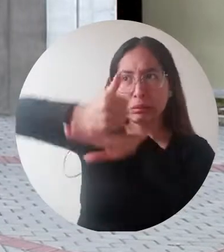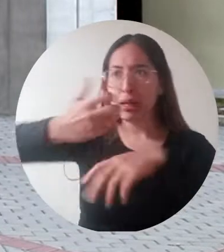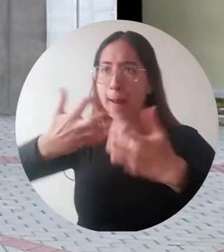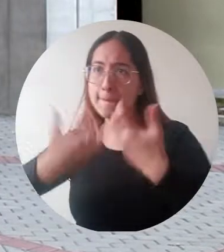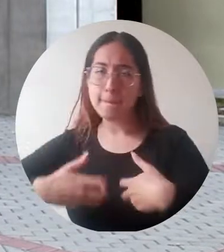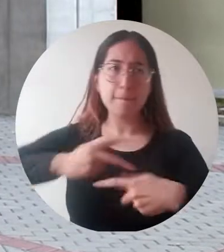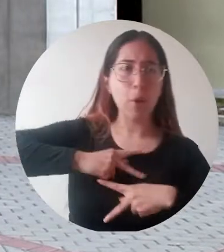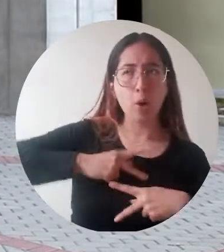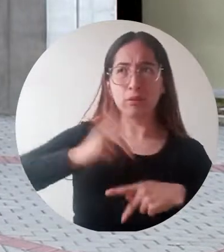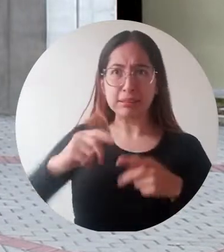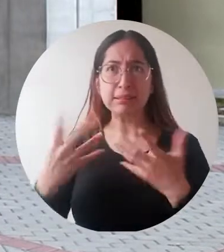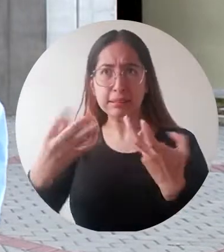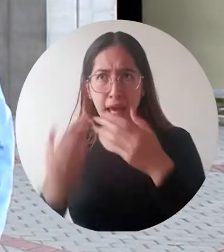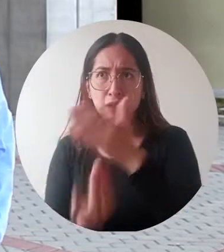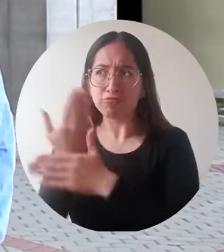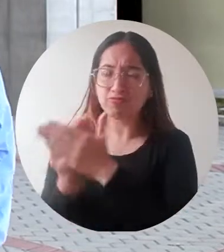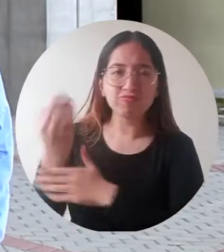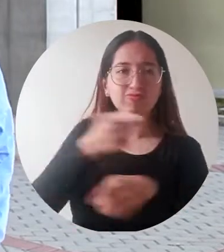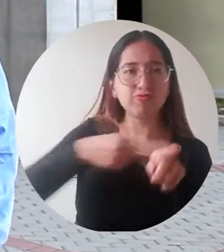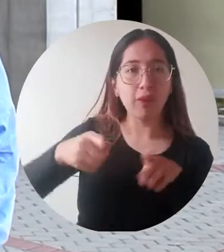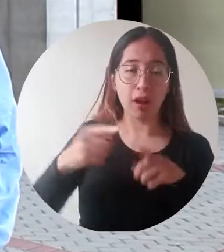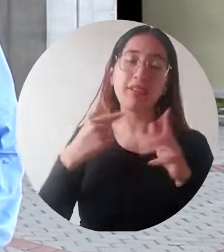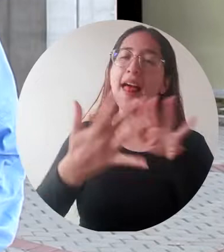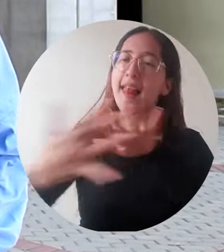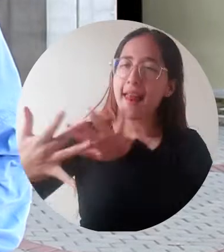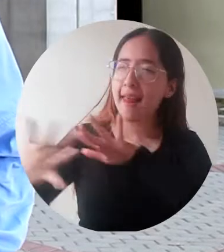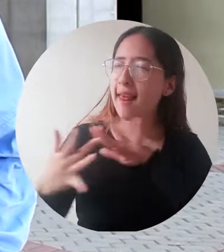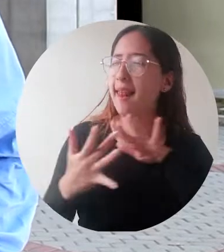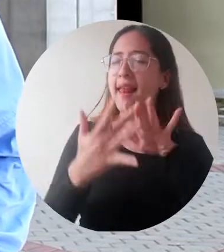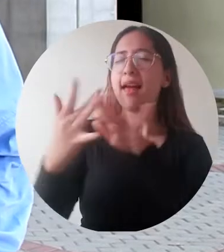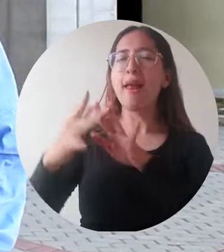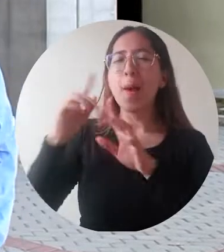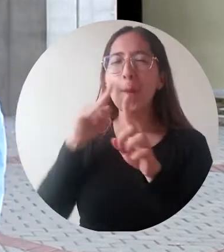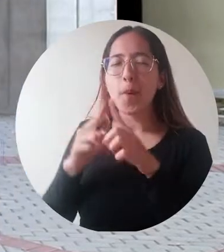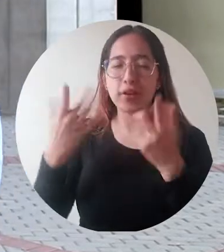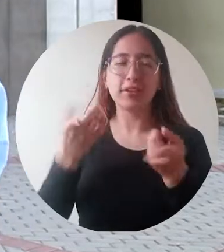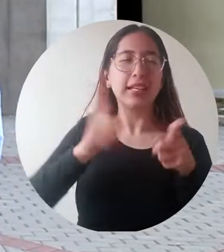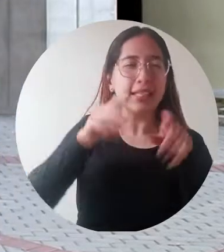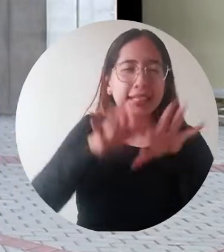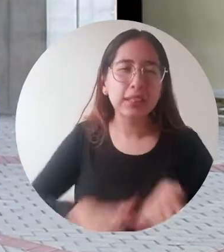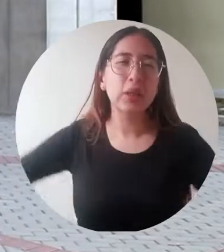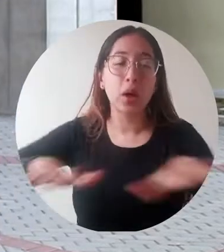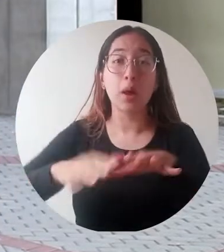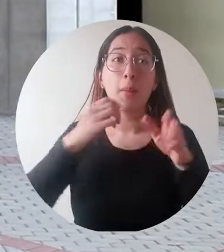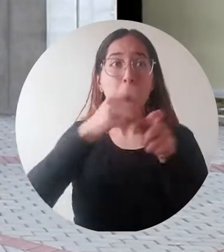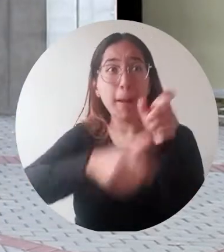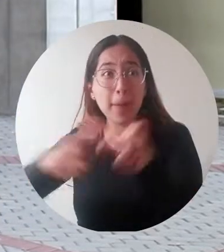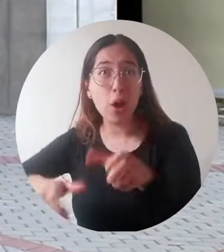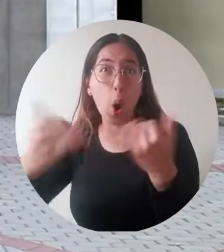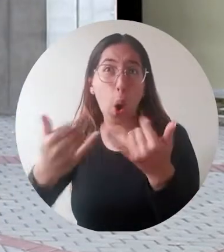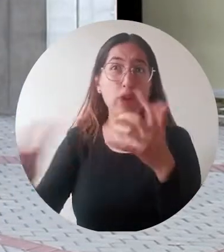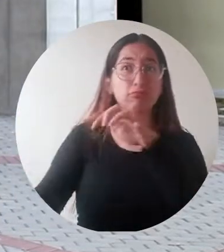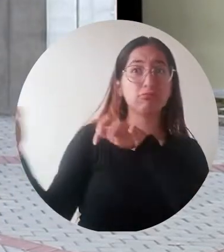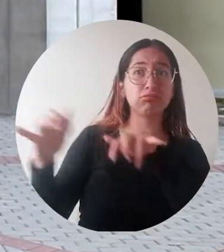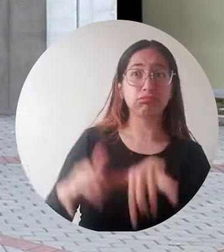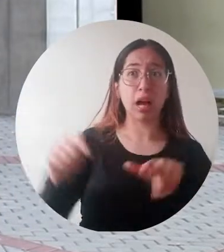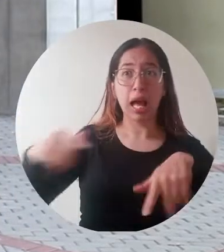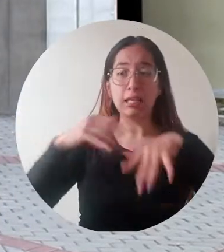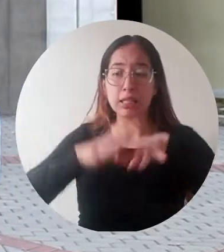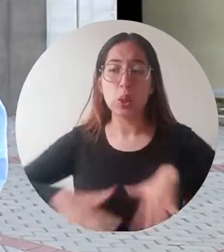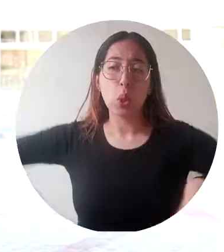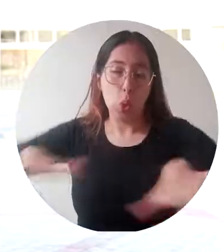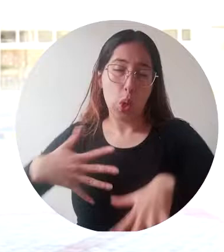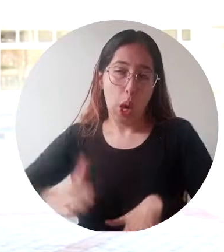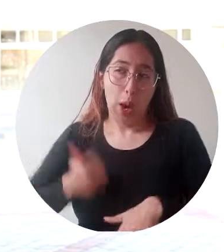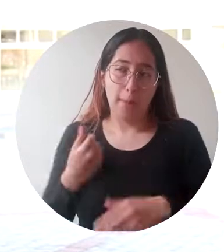utilizar el campus y todos sus espacios para hacer las validaciones de mercado, aprovechar la gran cantidad de personas que hoy asisten